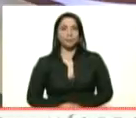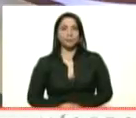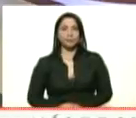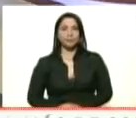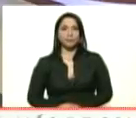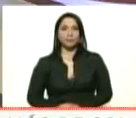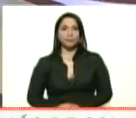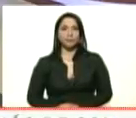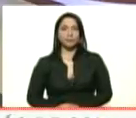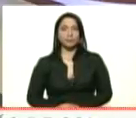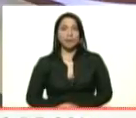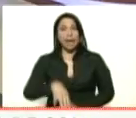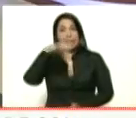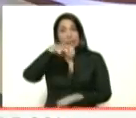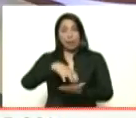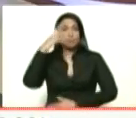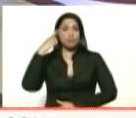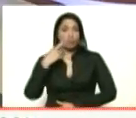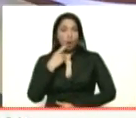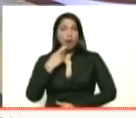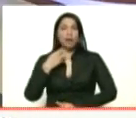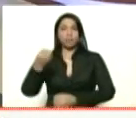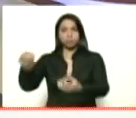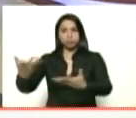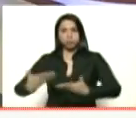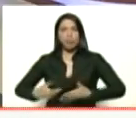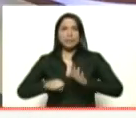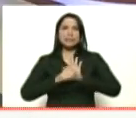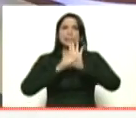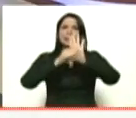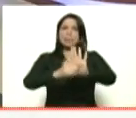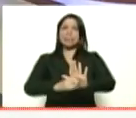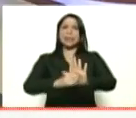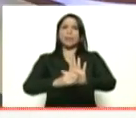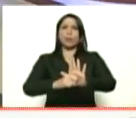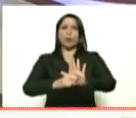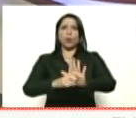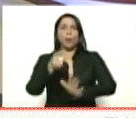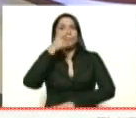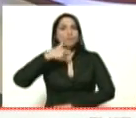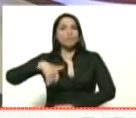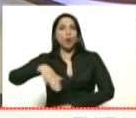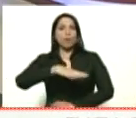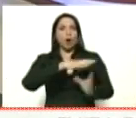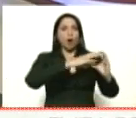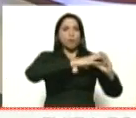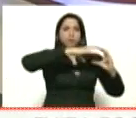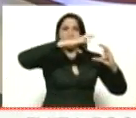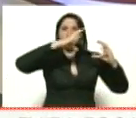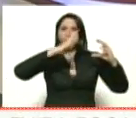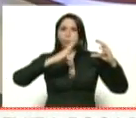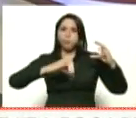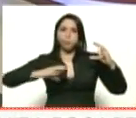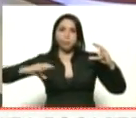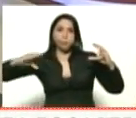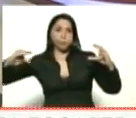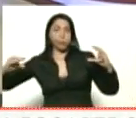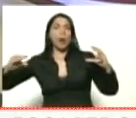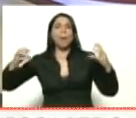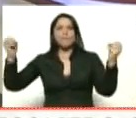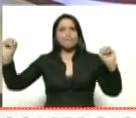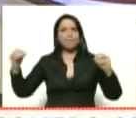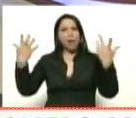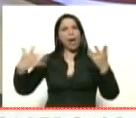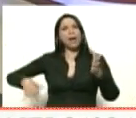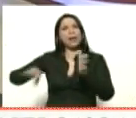Y más temprano el Estado de Bolívar recibió a uno de los símbolos sagrados más importantes del pueblo Pemón, la abuela Cueca, que con su magia regresó luego de